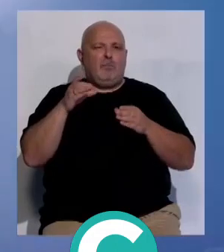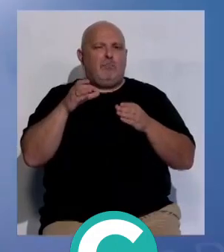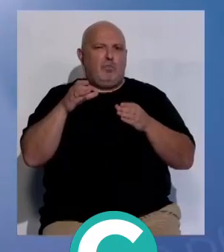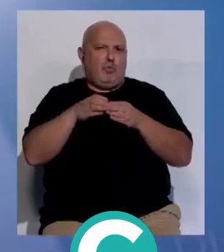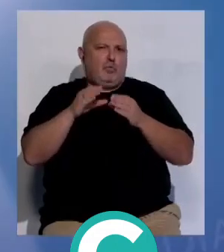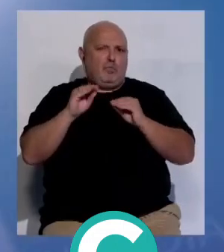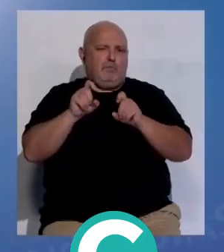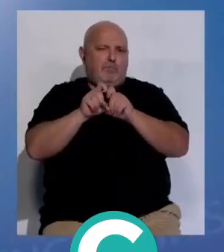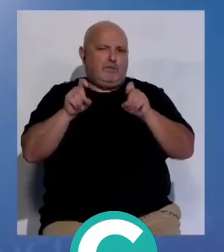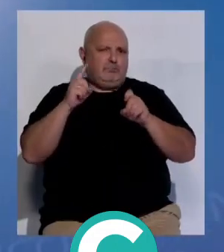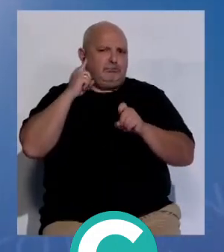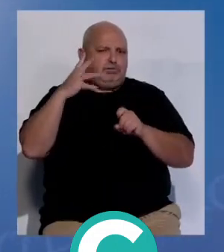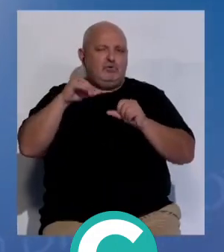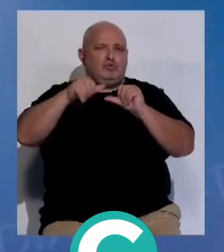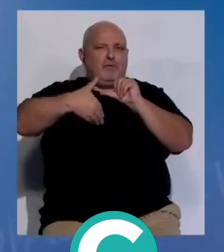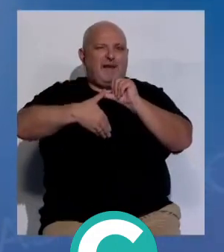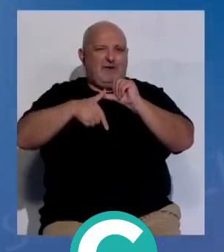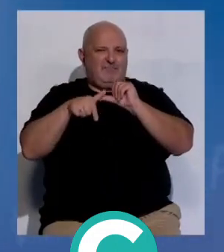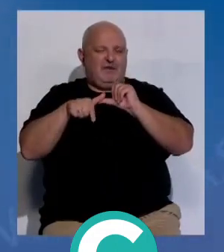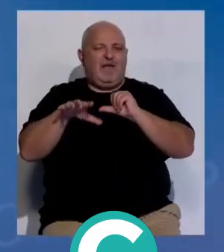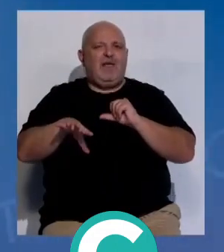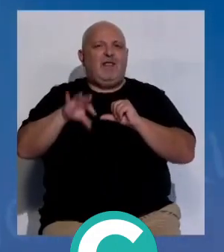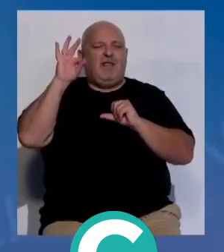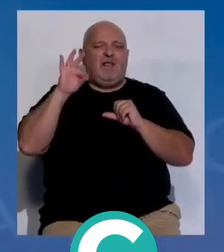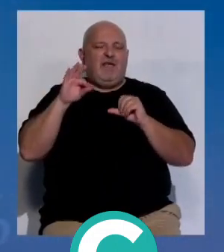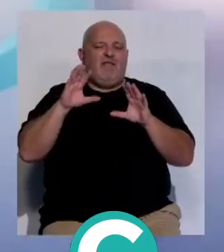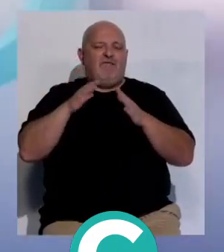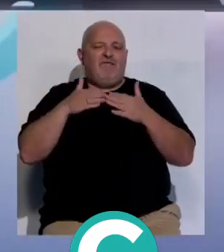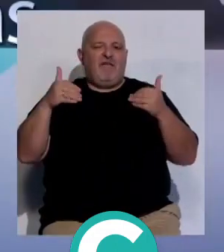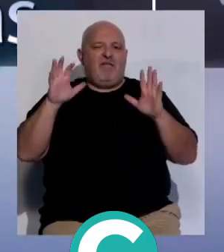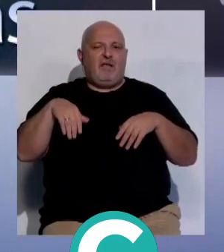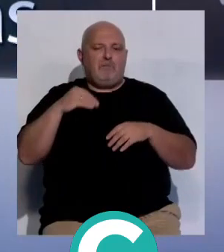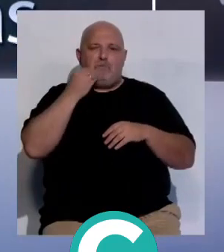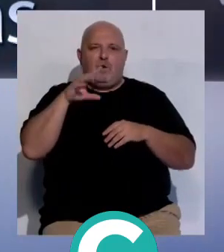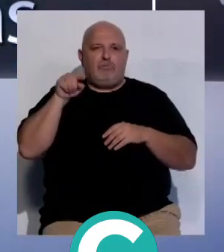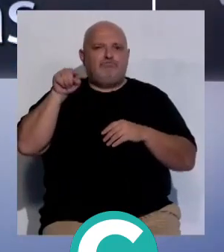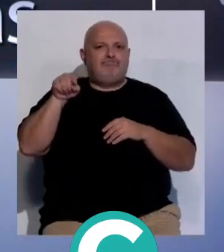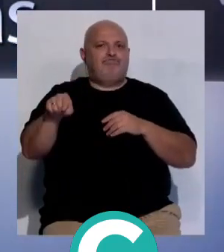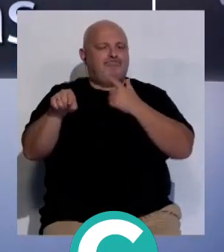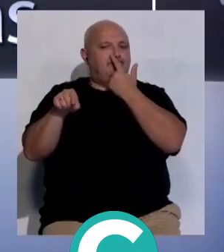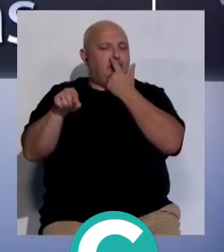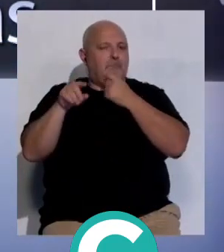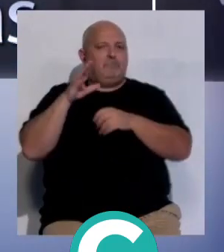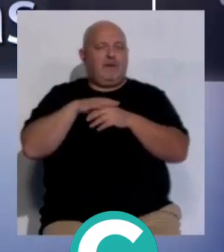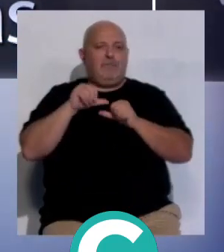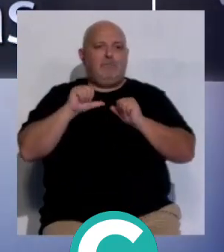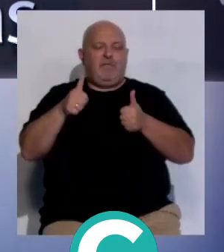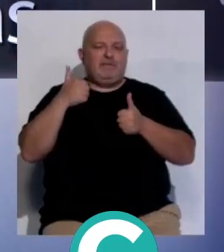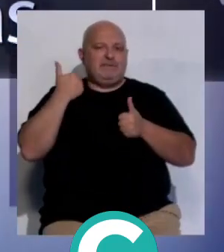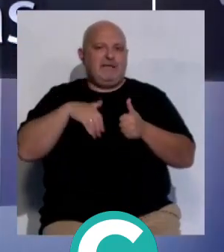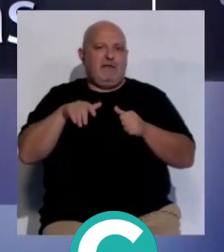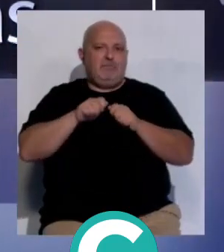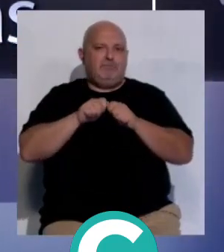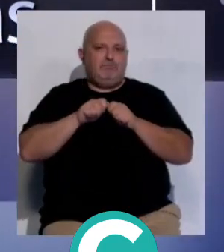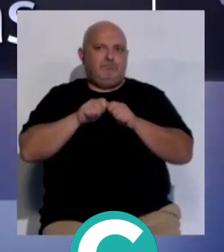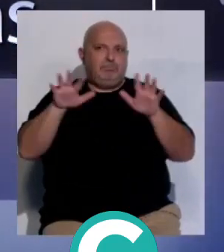potente holding sudamericano que ha elegido a la bahía de Cádiz como el mejor punto estratégico donde comenzar su